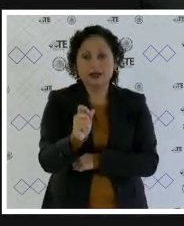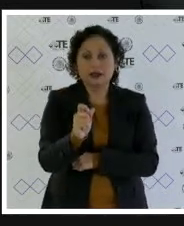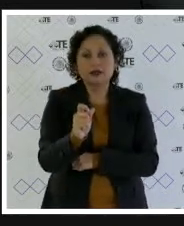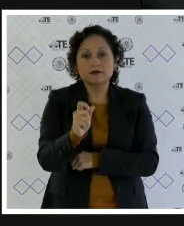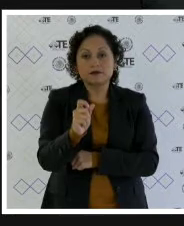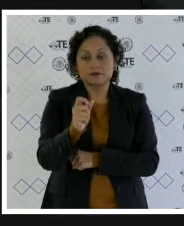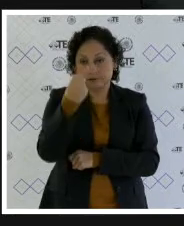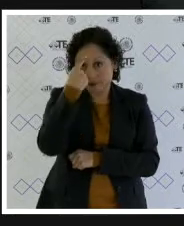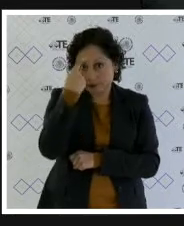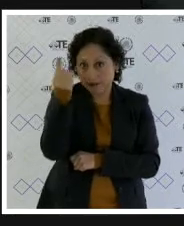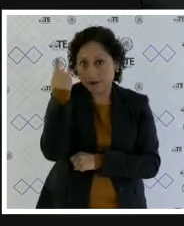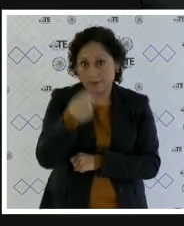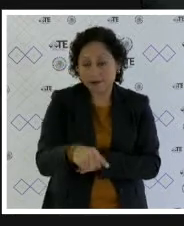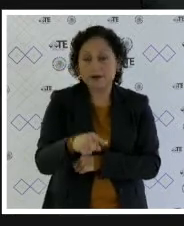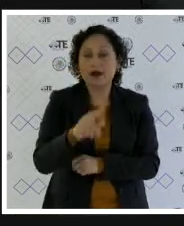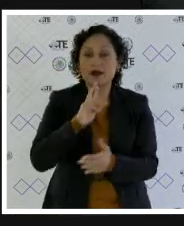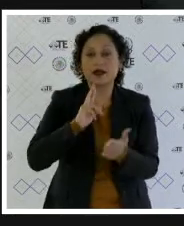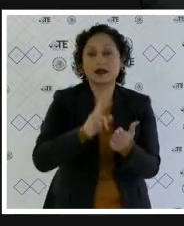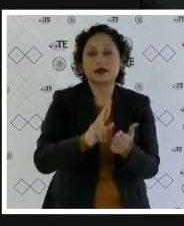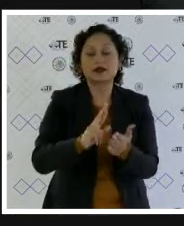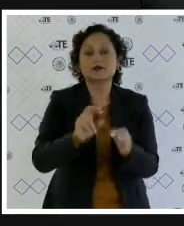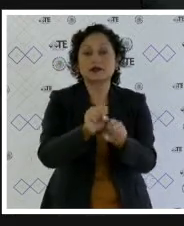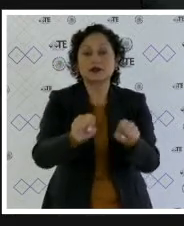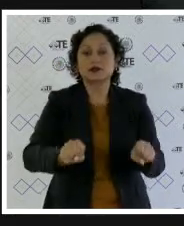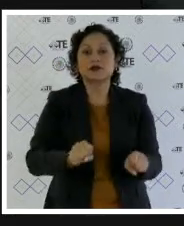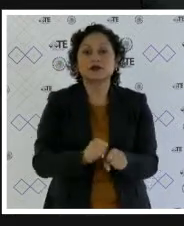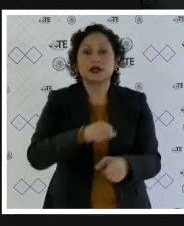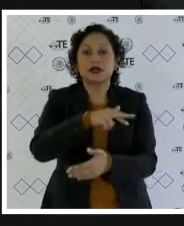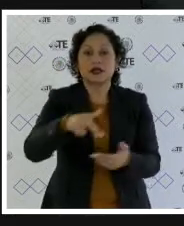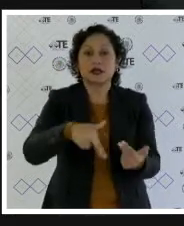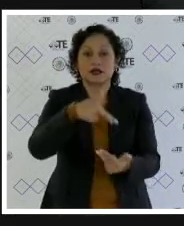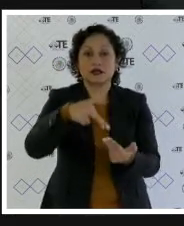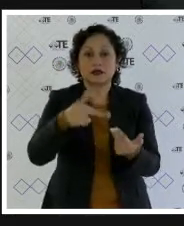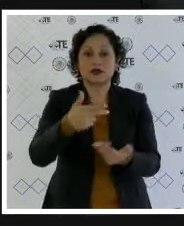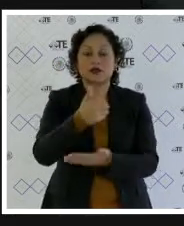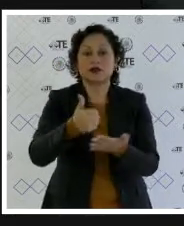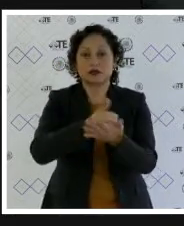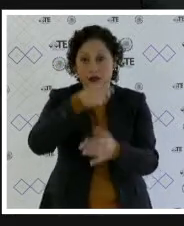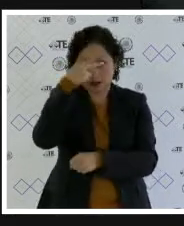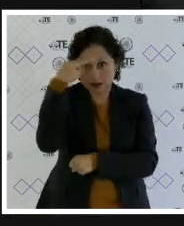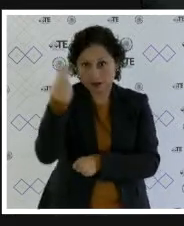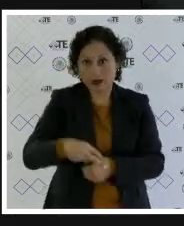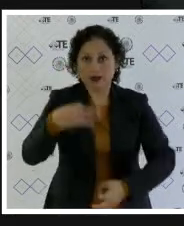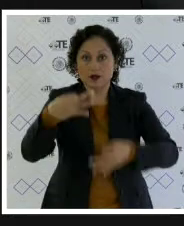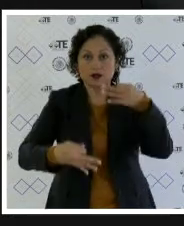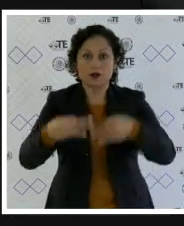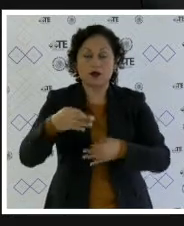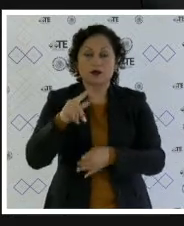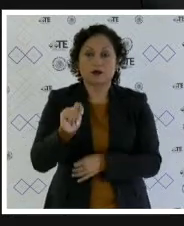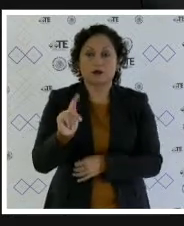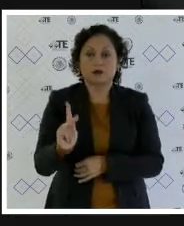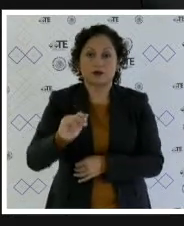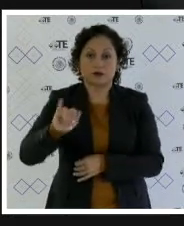cumplimiento a una resolución de la Sala Regional Ciudad de México del Tribunal Electoral del Poder Judicial de la Federación.